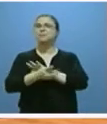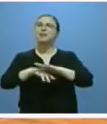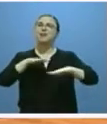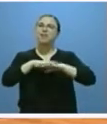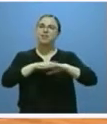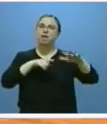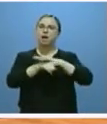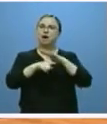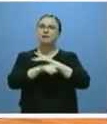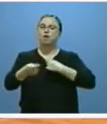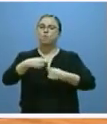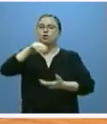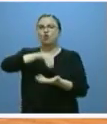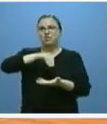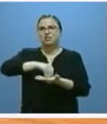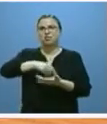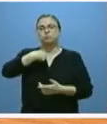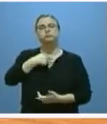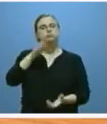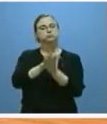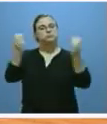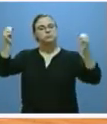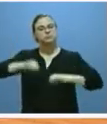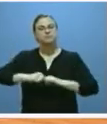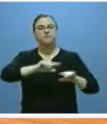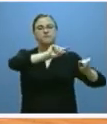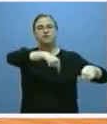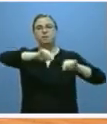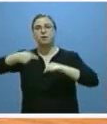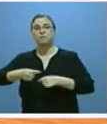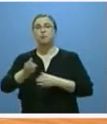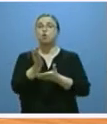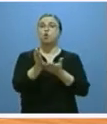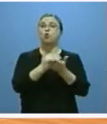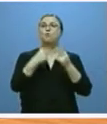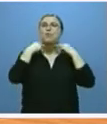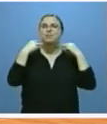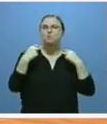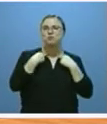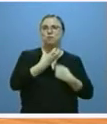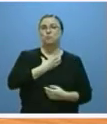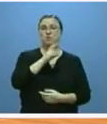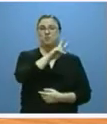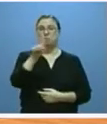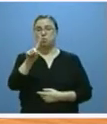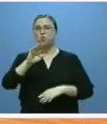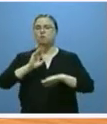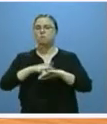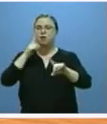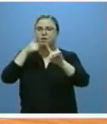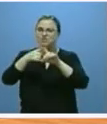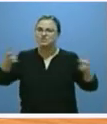interior mediante un acuerdo suscrito entre la Junta y 21 diputaciones y ayuntamientos con el objetivo de